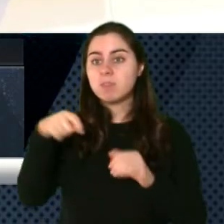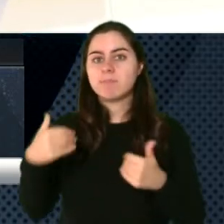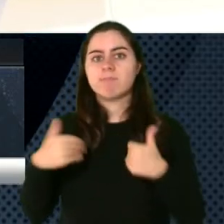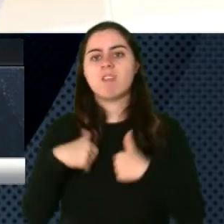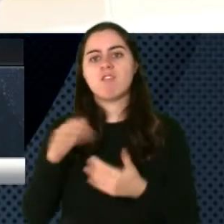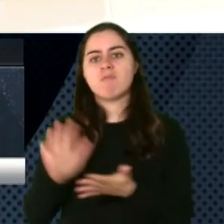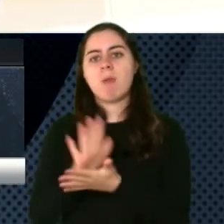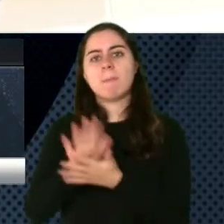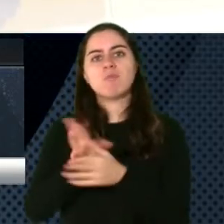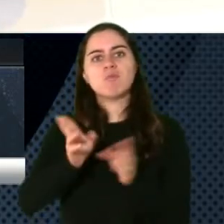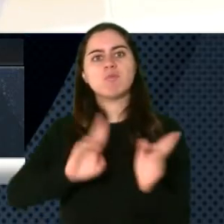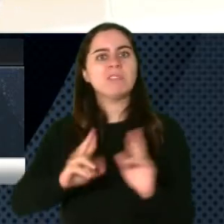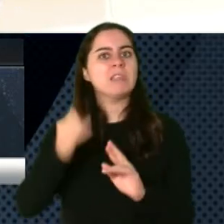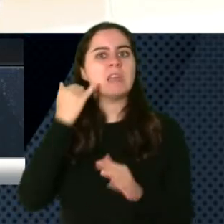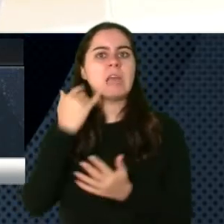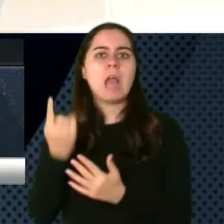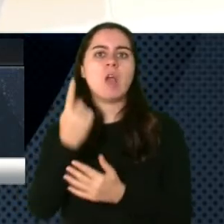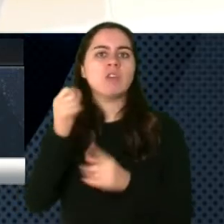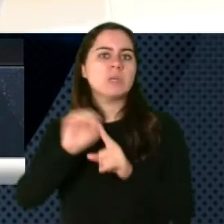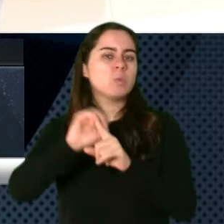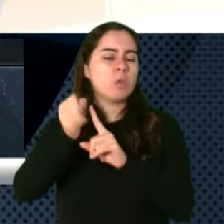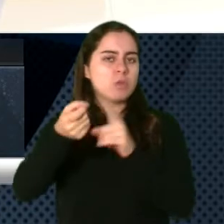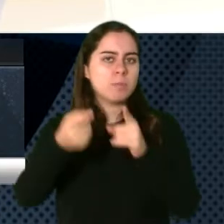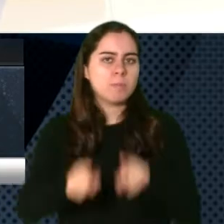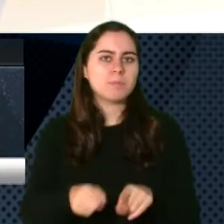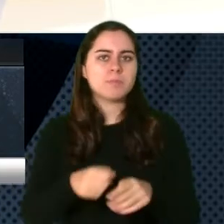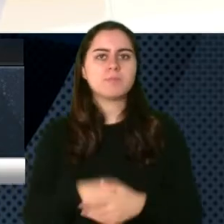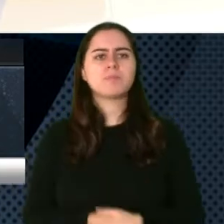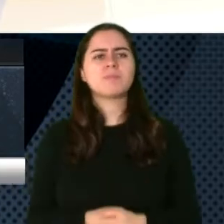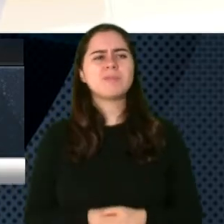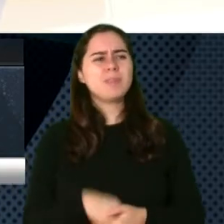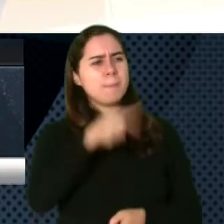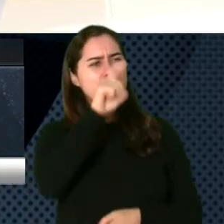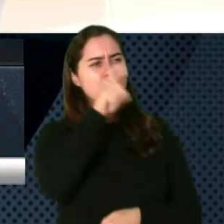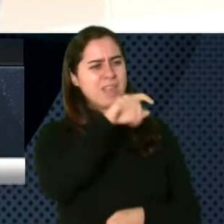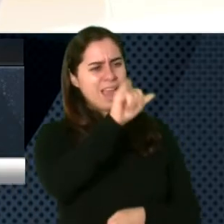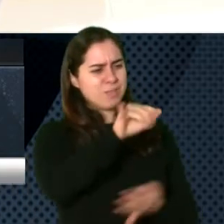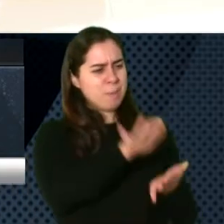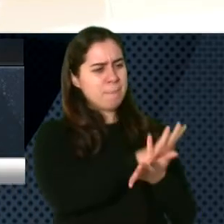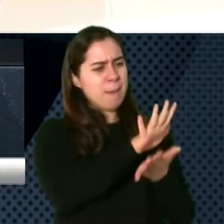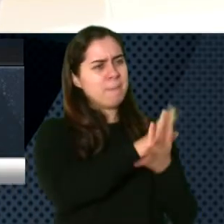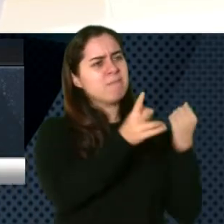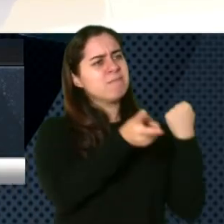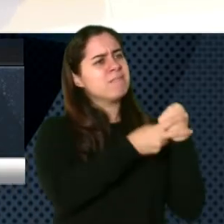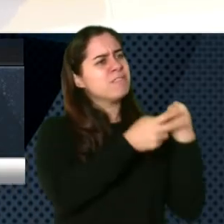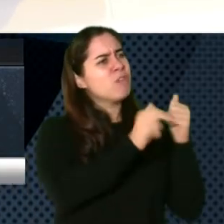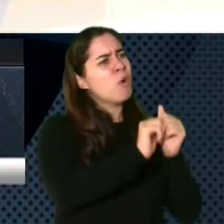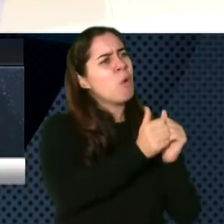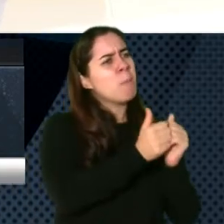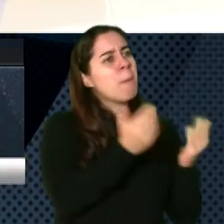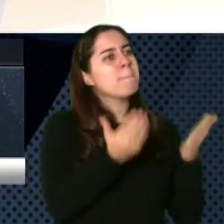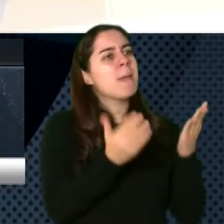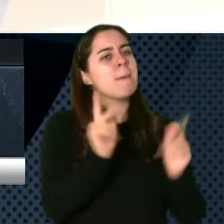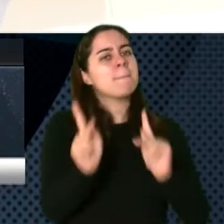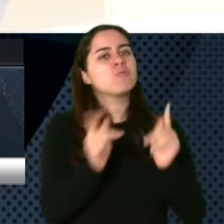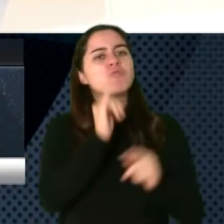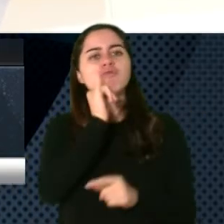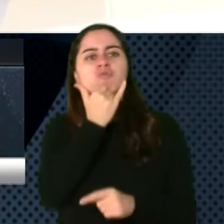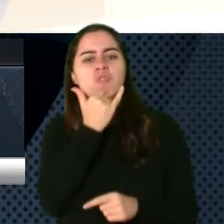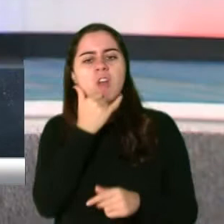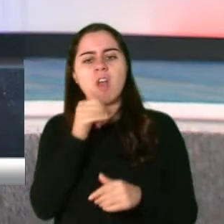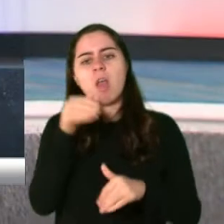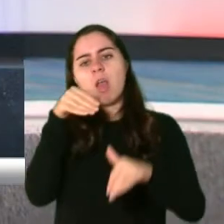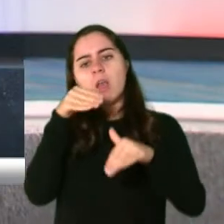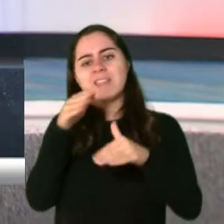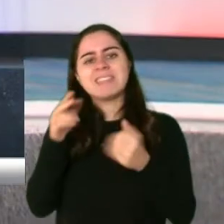correcto. Bueno, entonces, la pregunta sería, ¿cómo podemos asegurar estos documentos? Porque muchas personas pudieran no hacerlo de manera apropiada, entonces no resolvieron el problema. Pues mira,